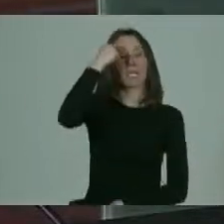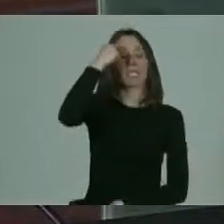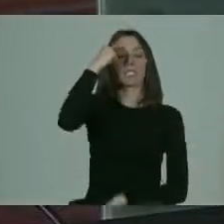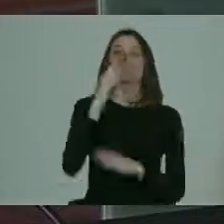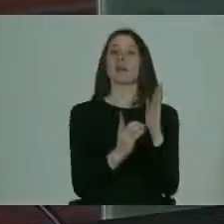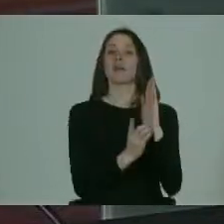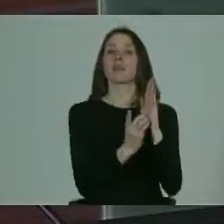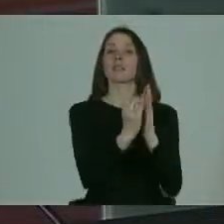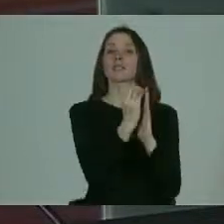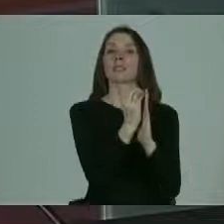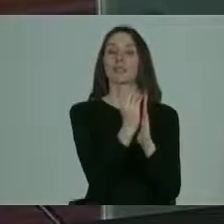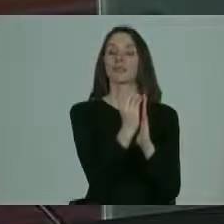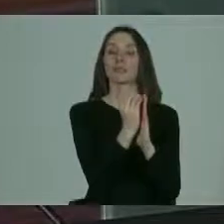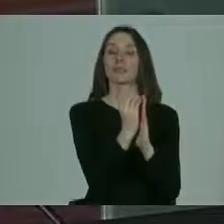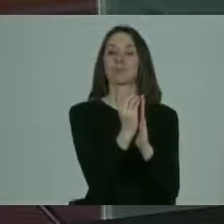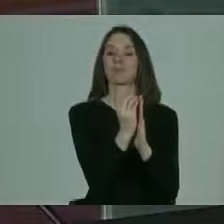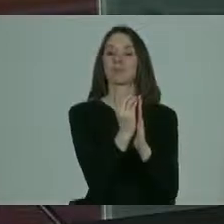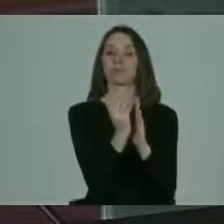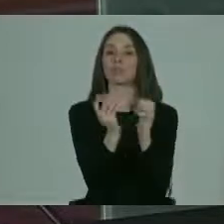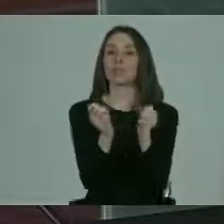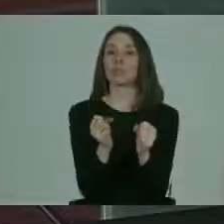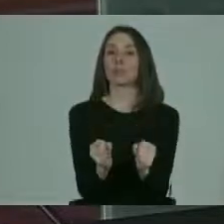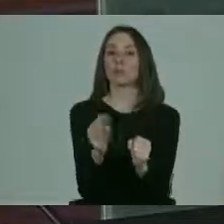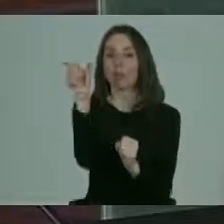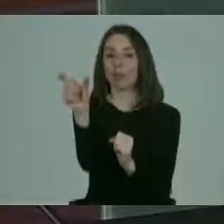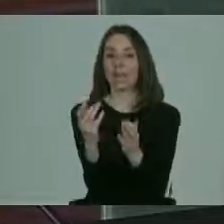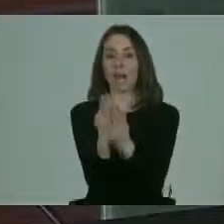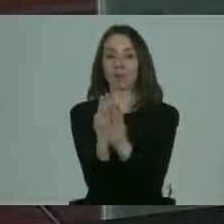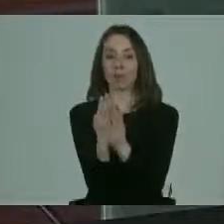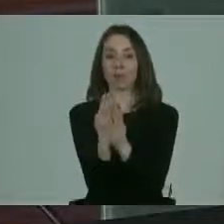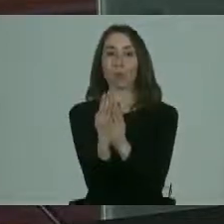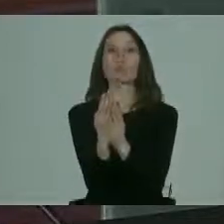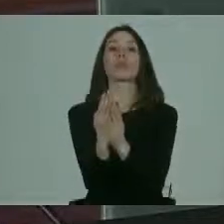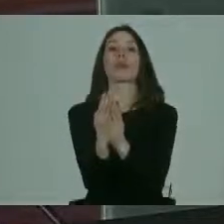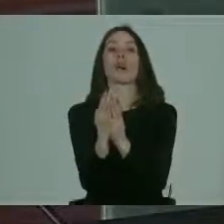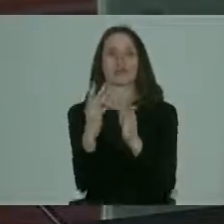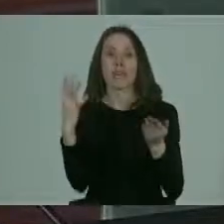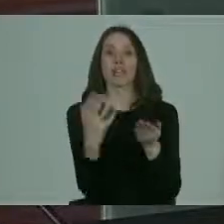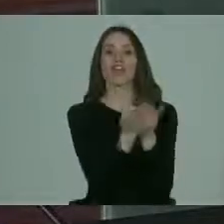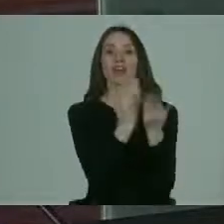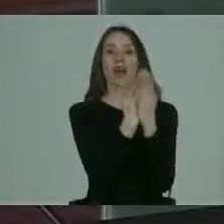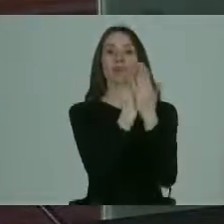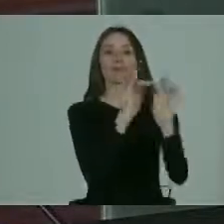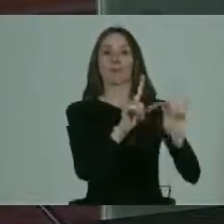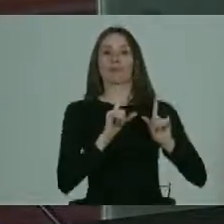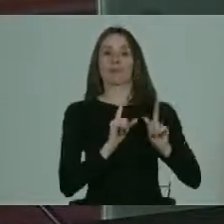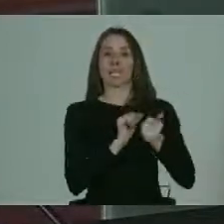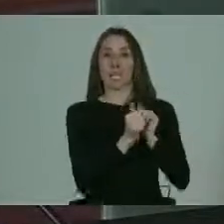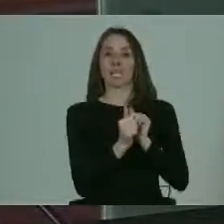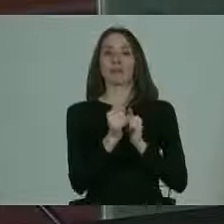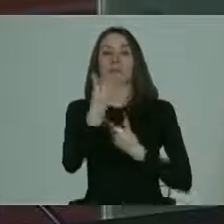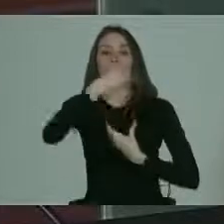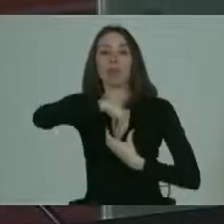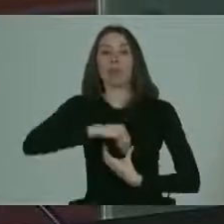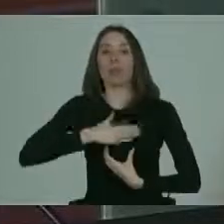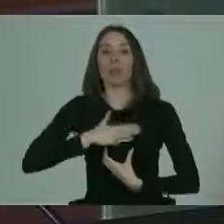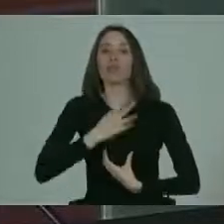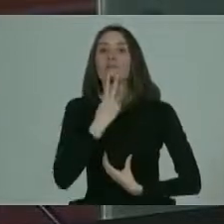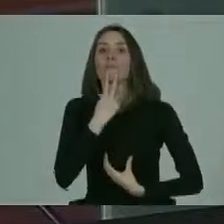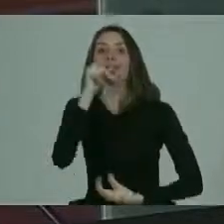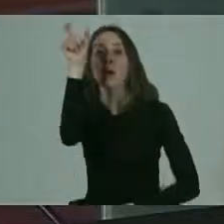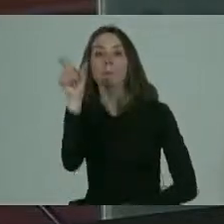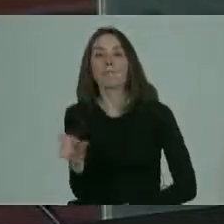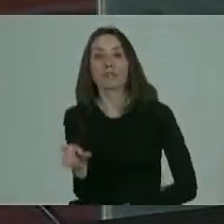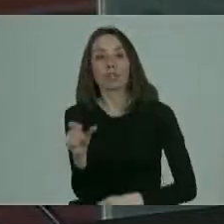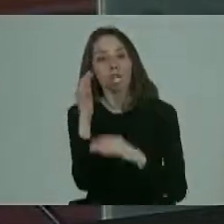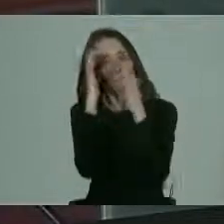desarrollo y en las posibilidades de ese alumno de salir adelante con su carrera pero hay temas de fondo de su vida personal que también tenemos que